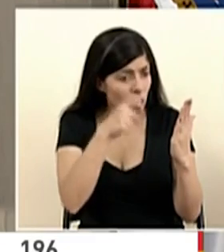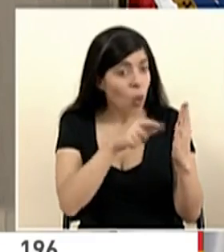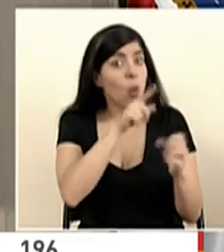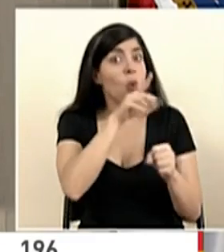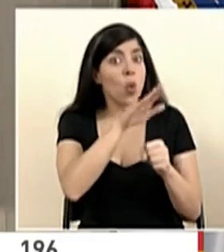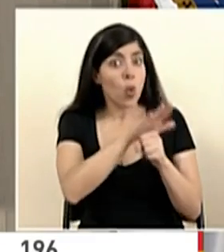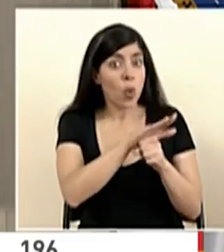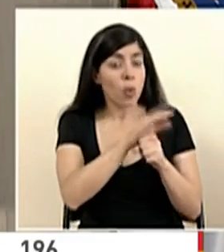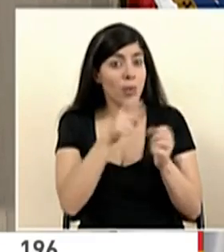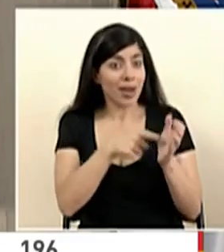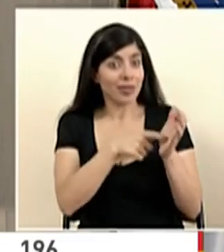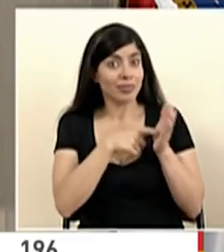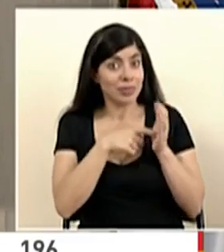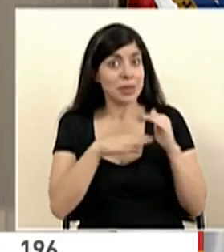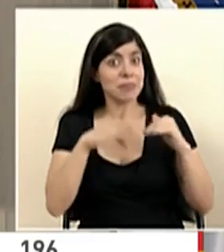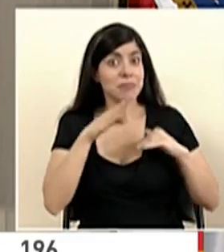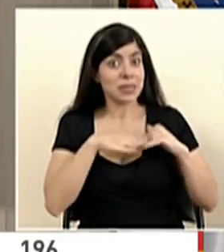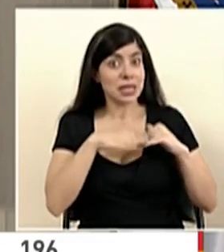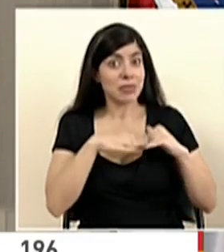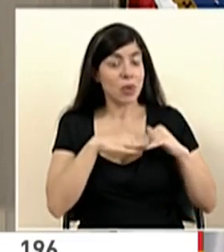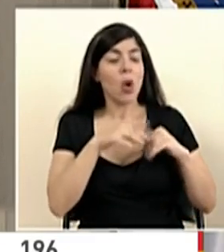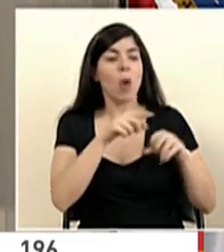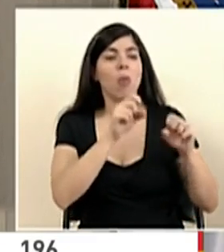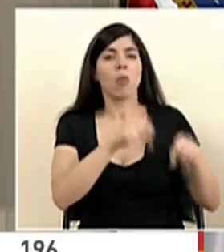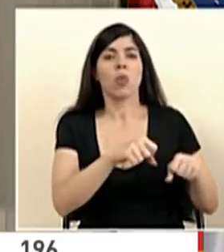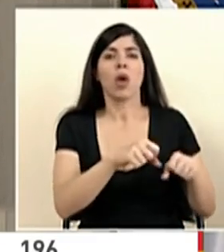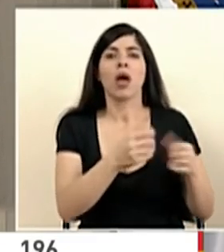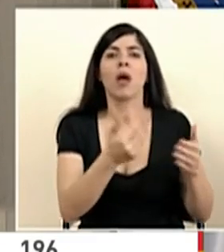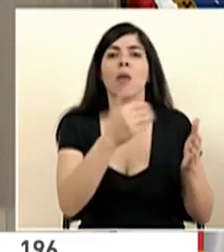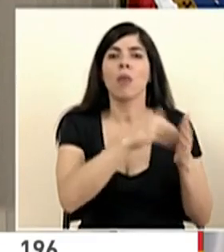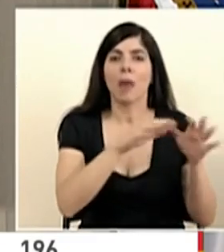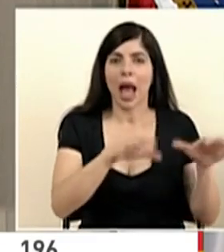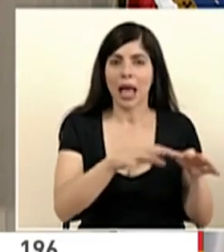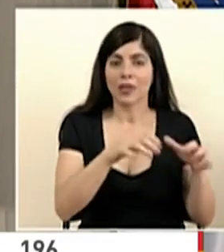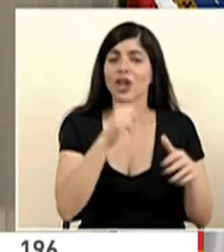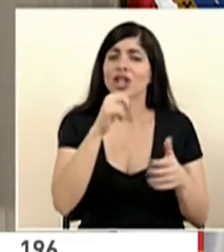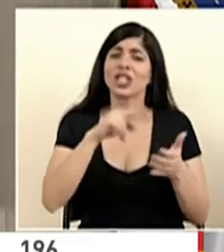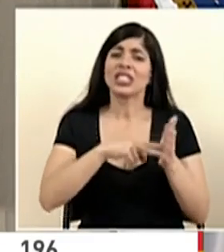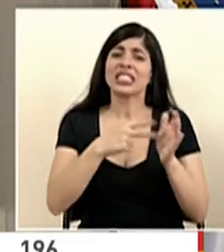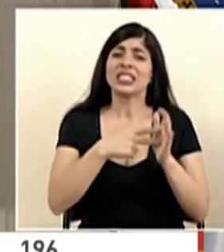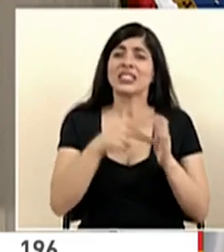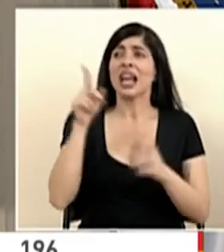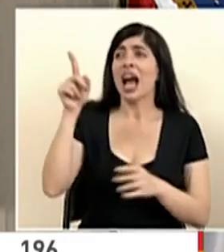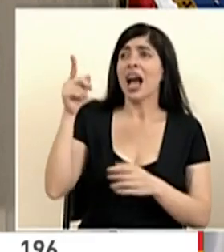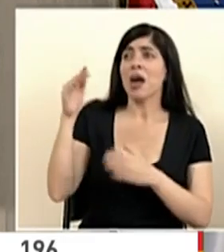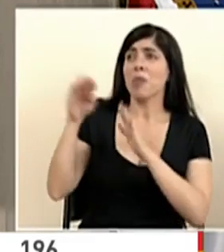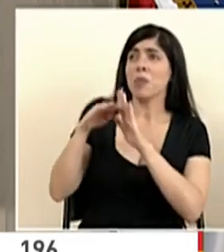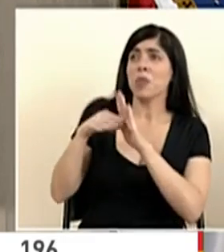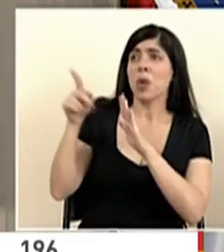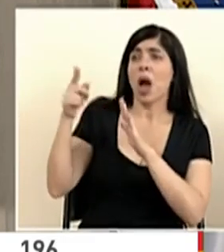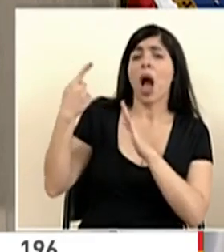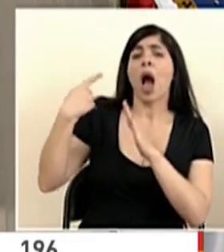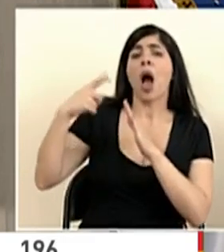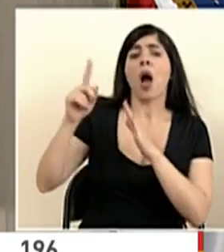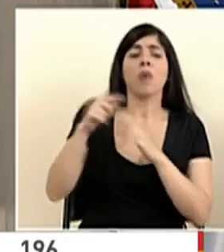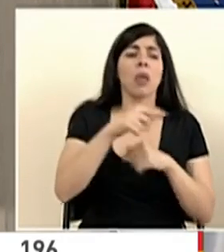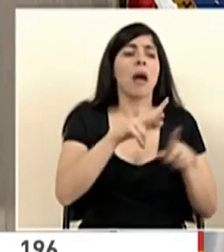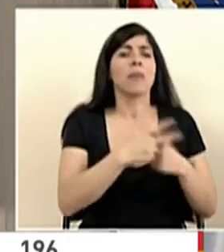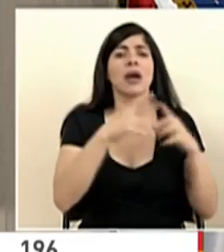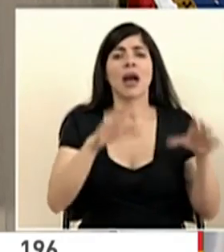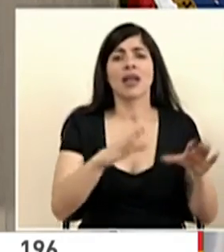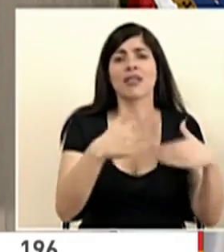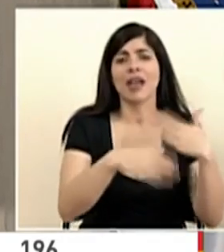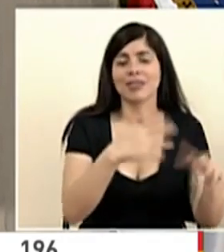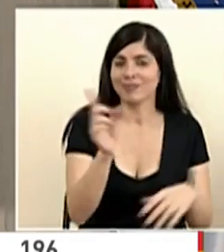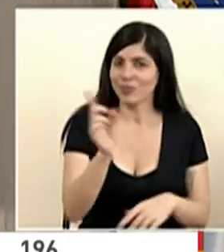mínimos para poder permitir eventualmente la actividad. No significa tener el protocolo que ya automáticamente se autoriza la actividad.